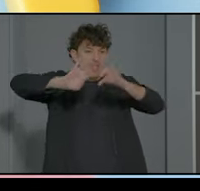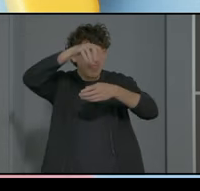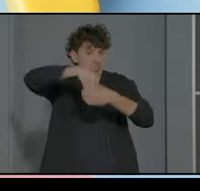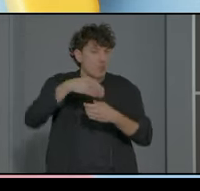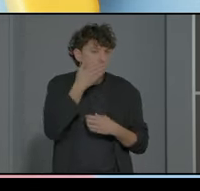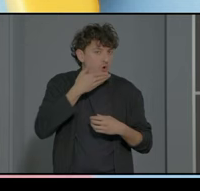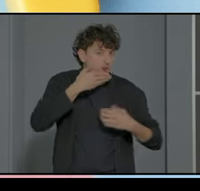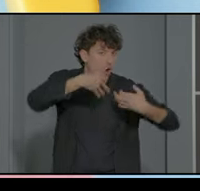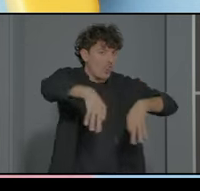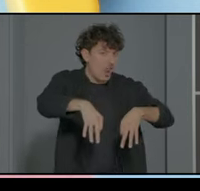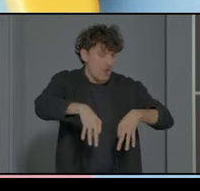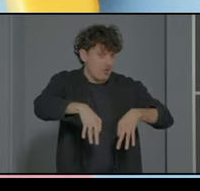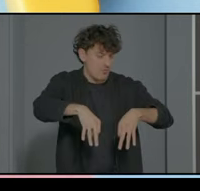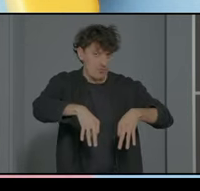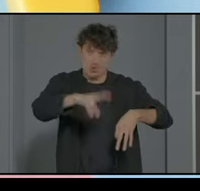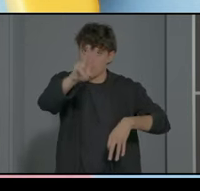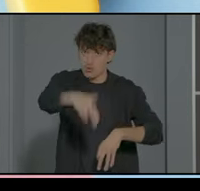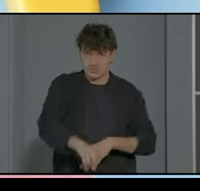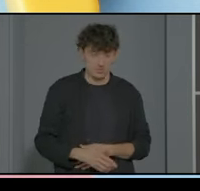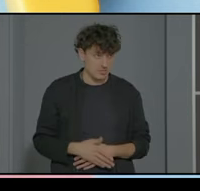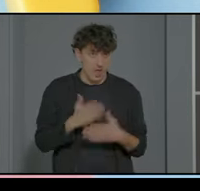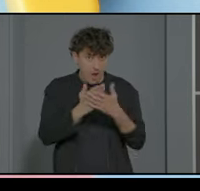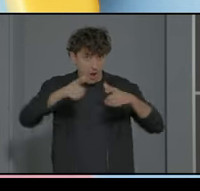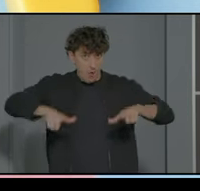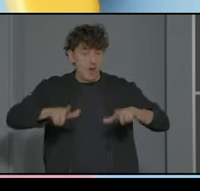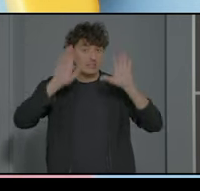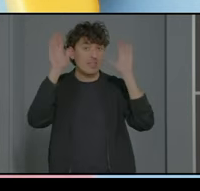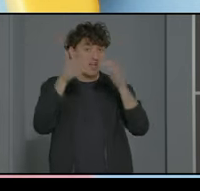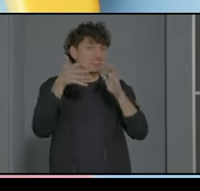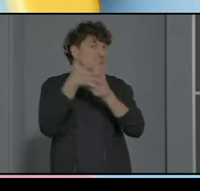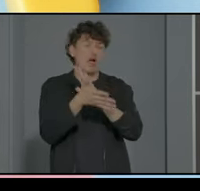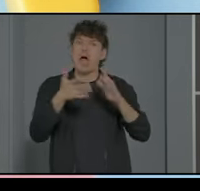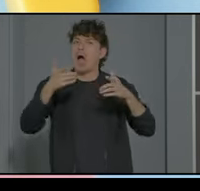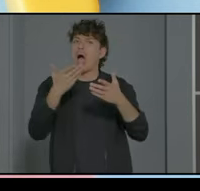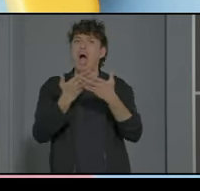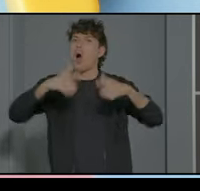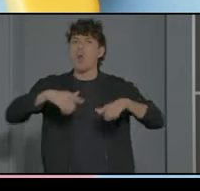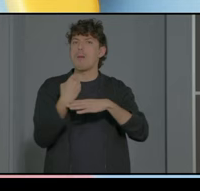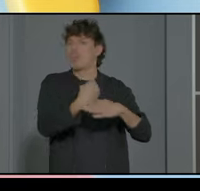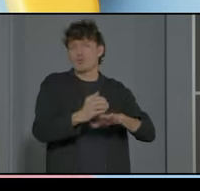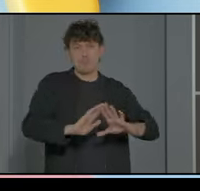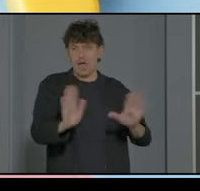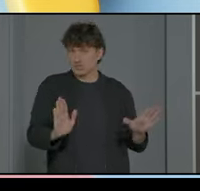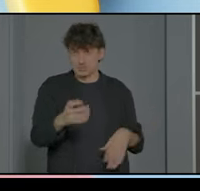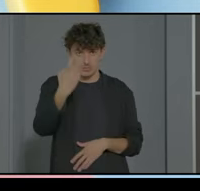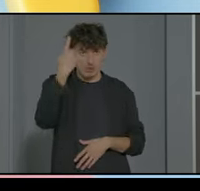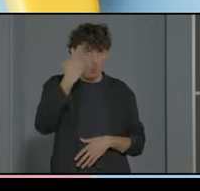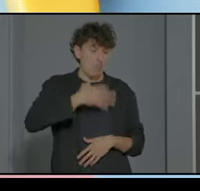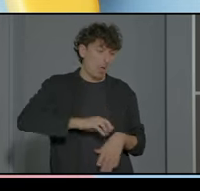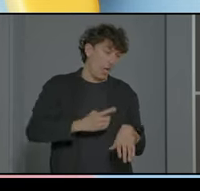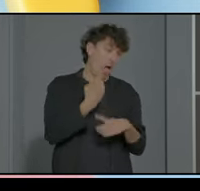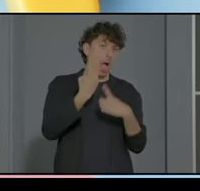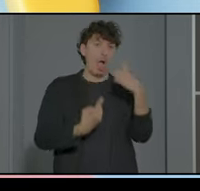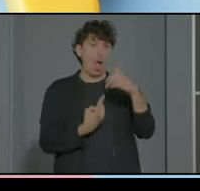ordinario eso no es el aula TEA como veremos es un aula de apoyo simplemente un aula de apoyo en la que nuestro alumno estará más o menos tiempo en esa aula de apoyo